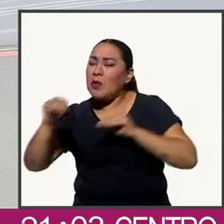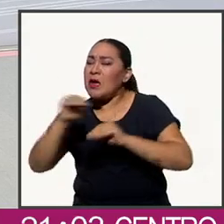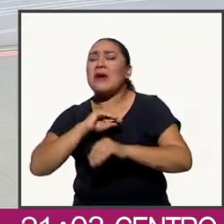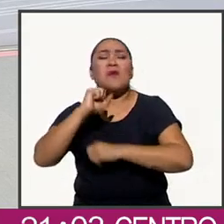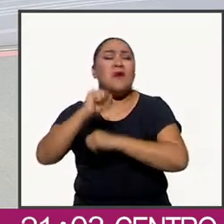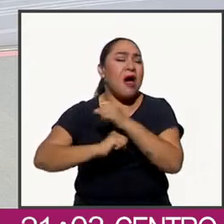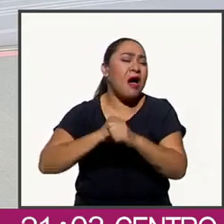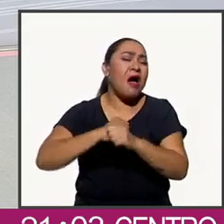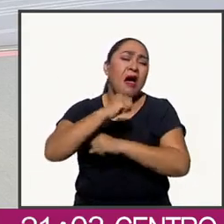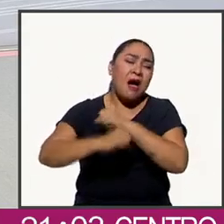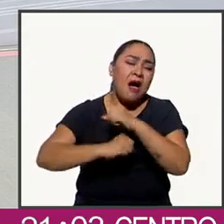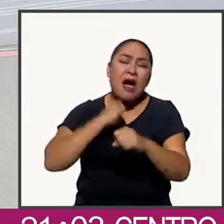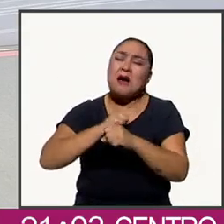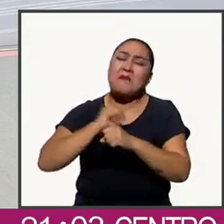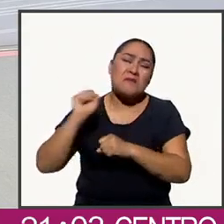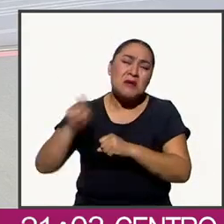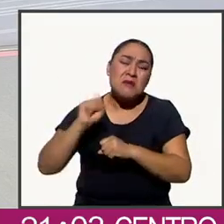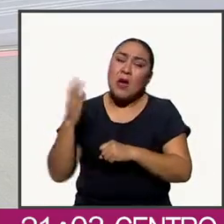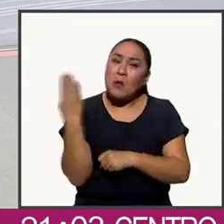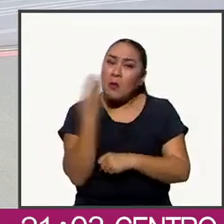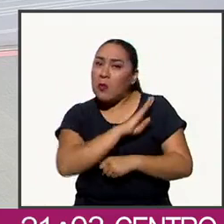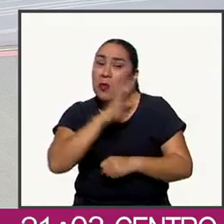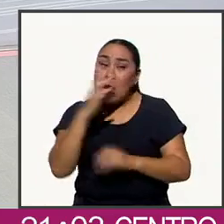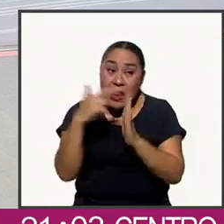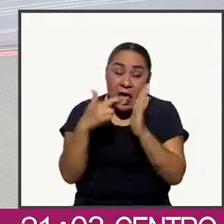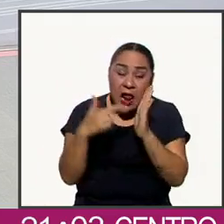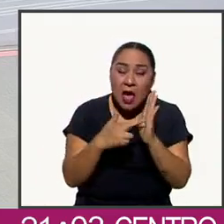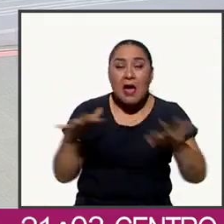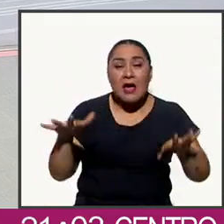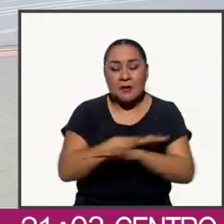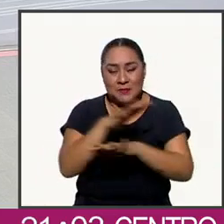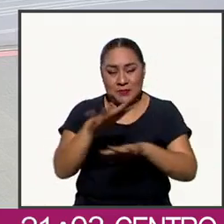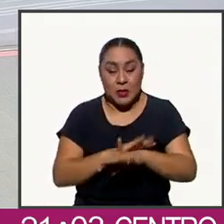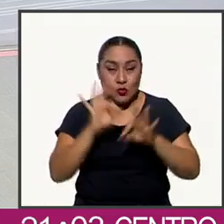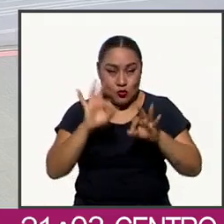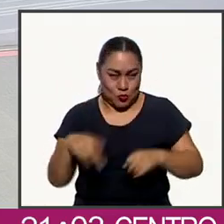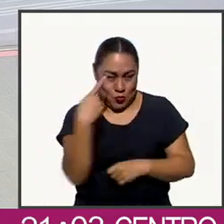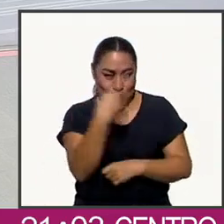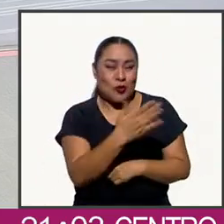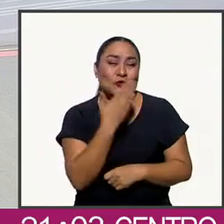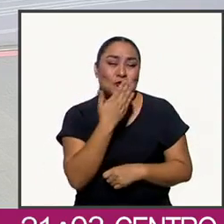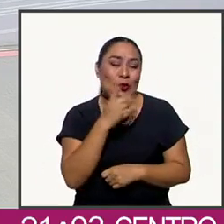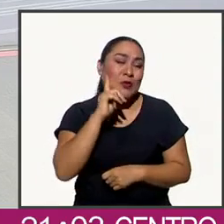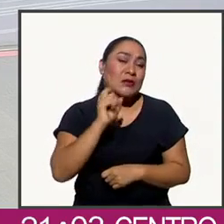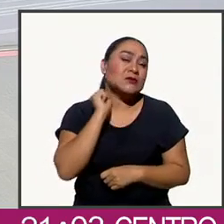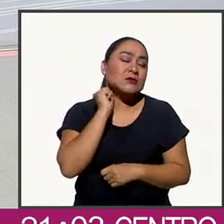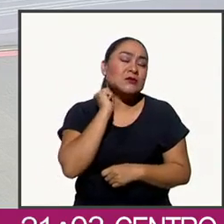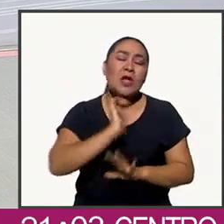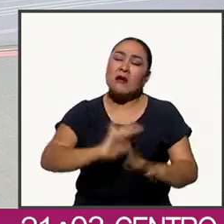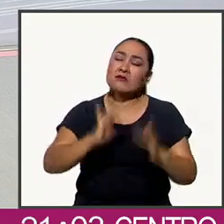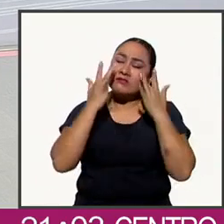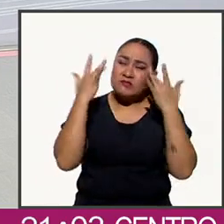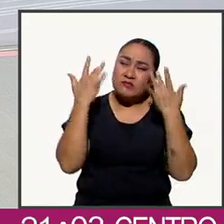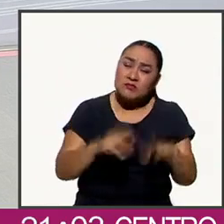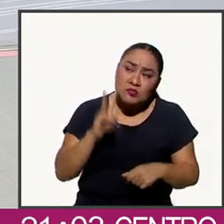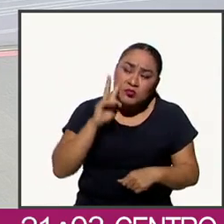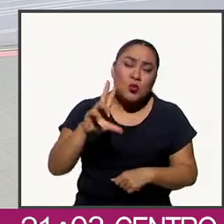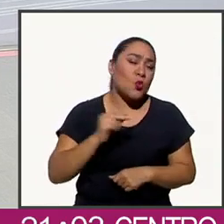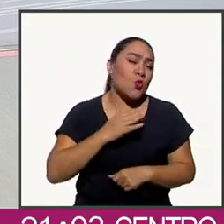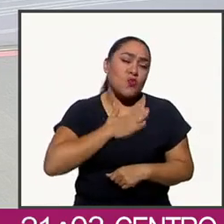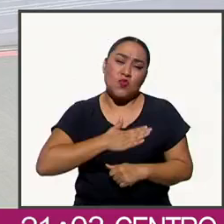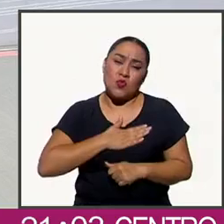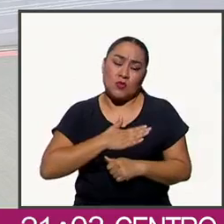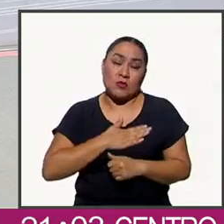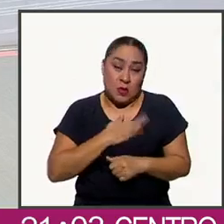historia nacional, las reglas del juego. Así de simple, la legisladora sonorense se bajó por inequidad, dijo en el